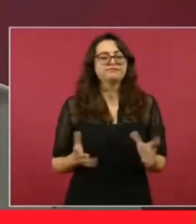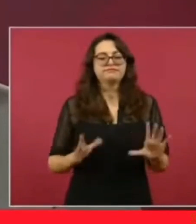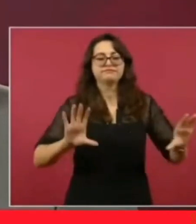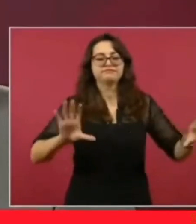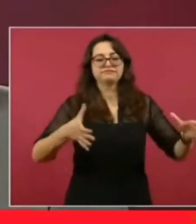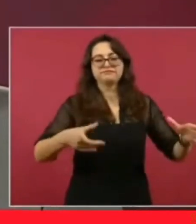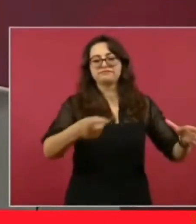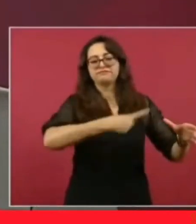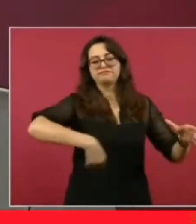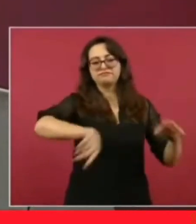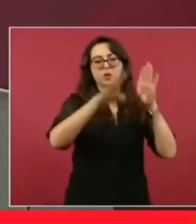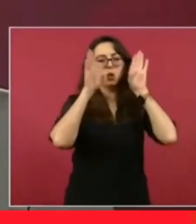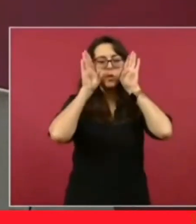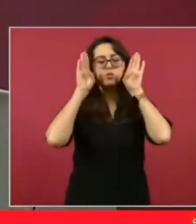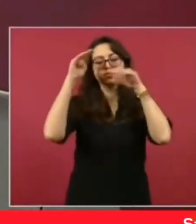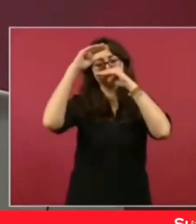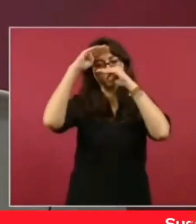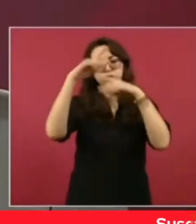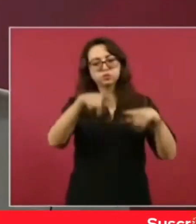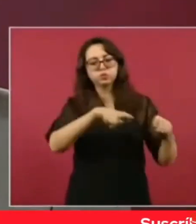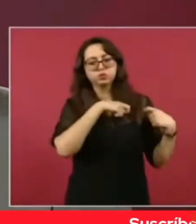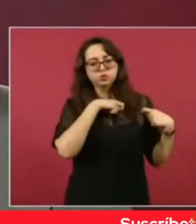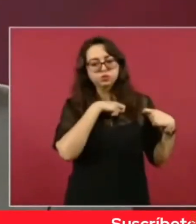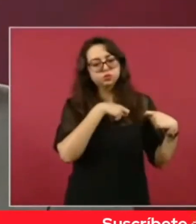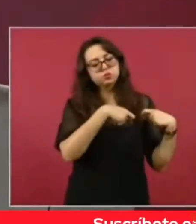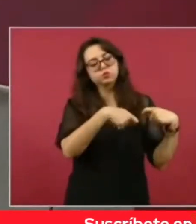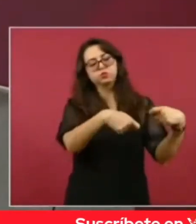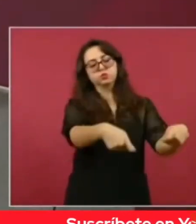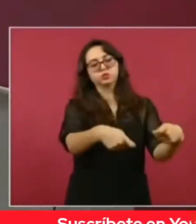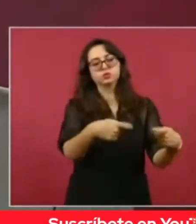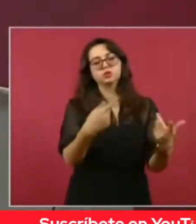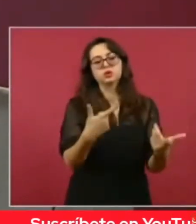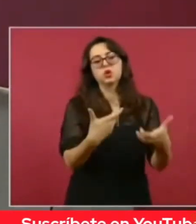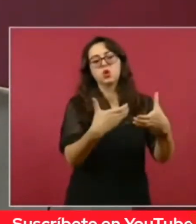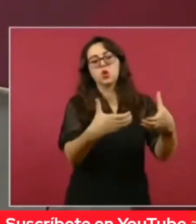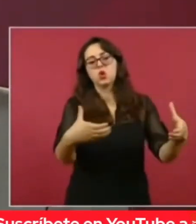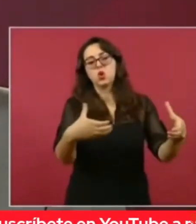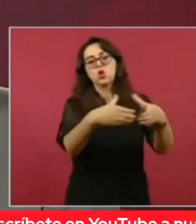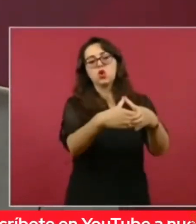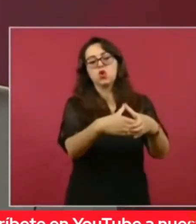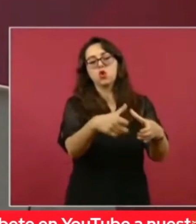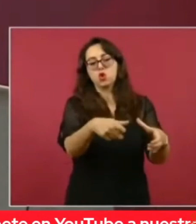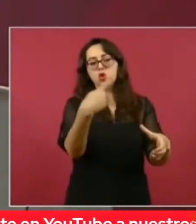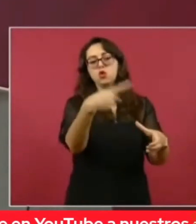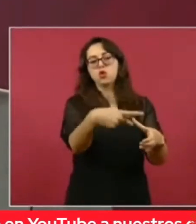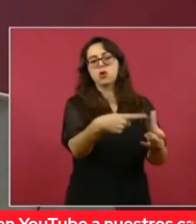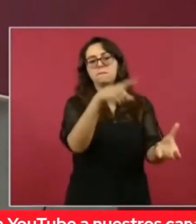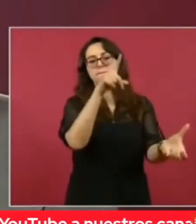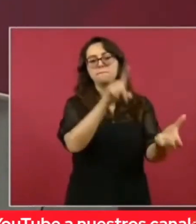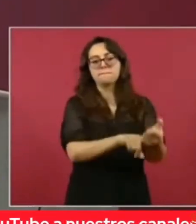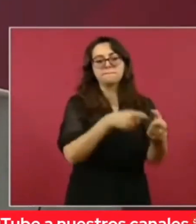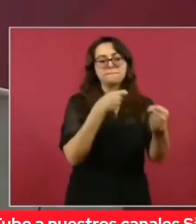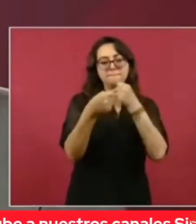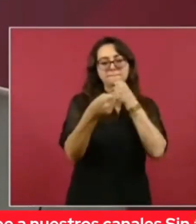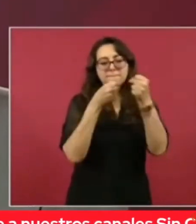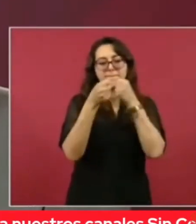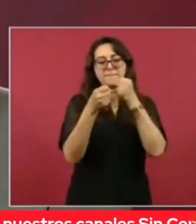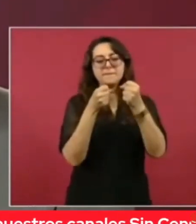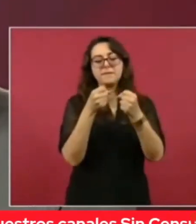conservador, con su grupo de élite, este